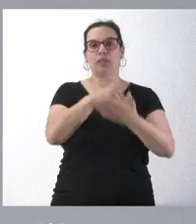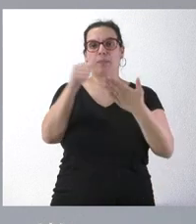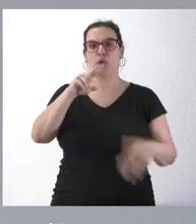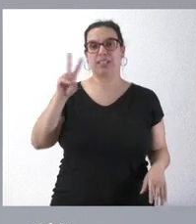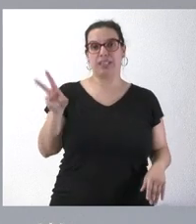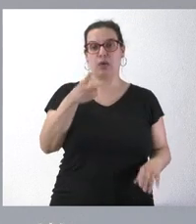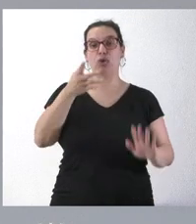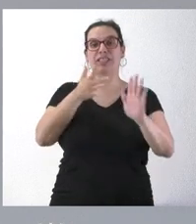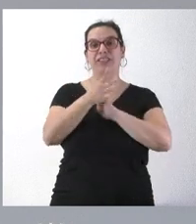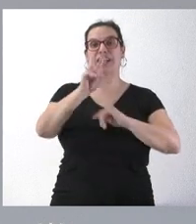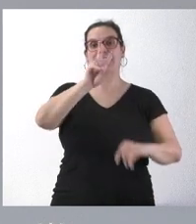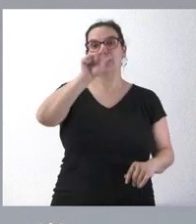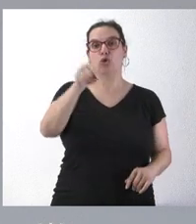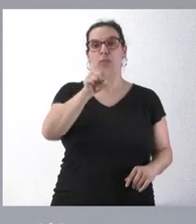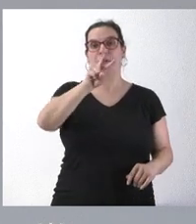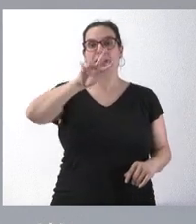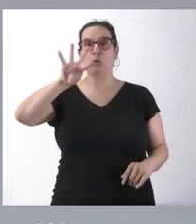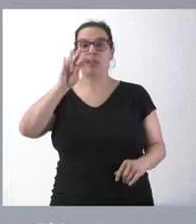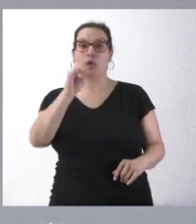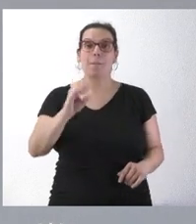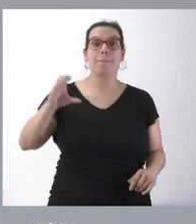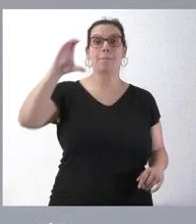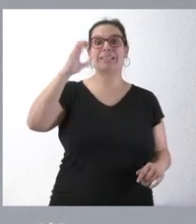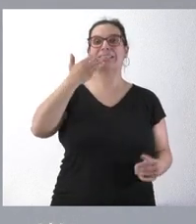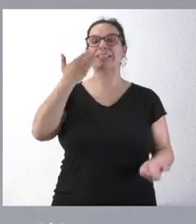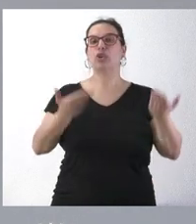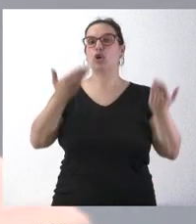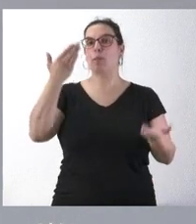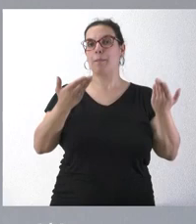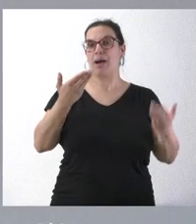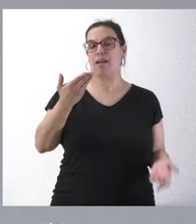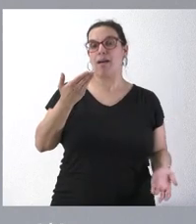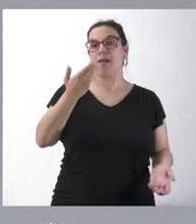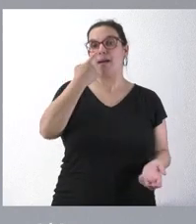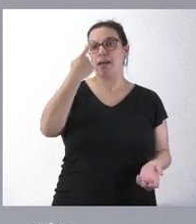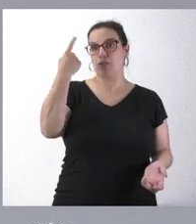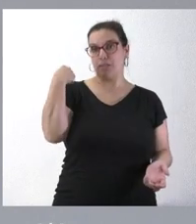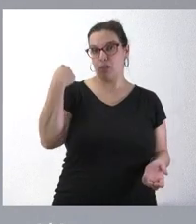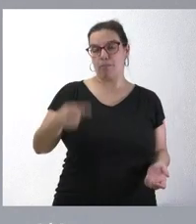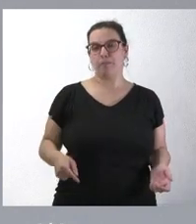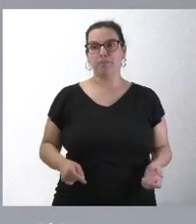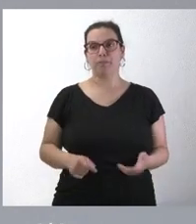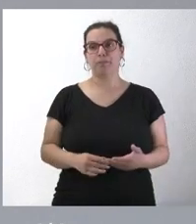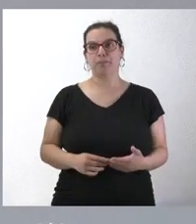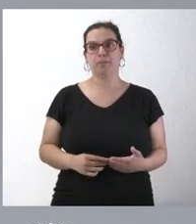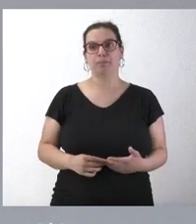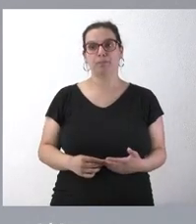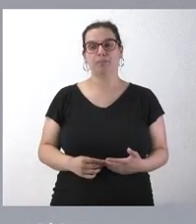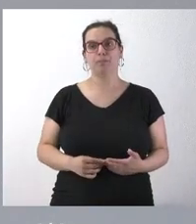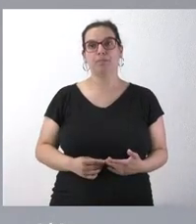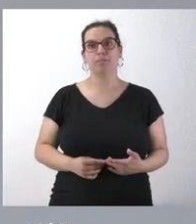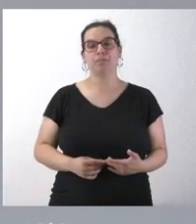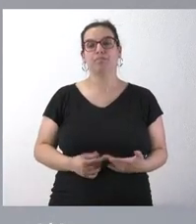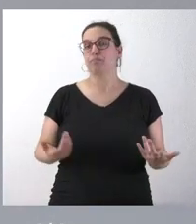supone un 3,24 de incremento respecto a la anualidad 2023. En grandes